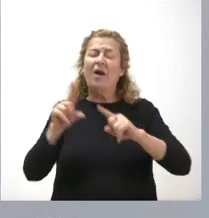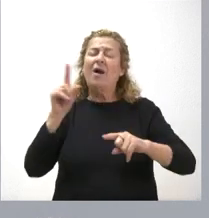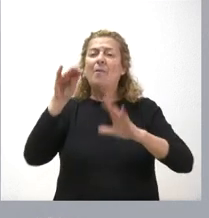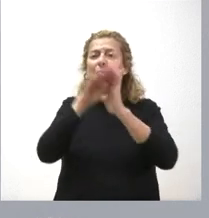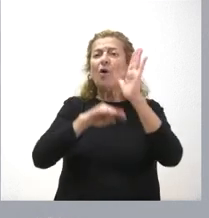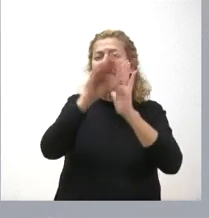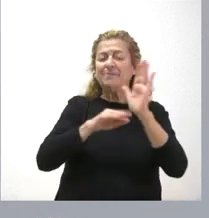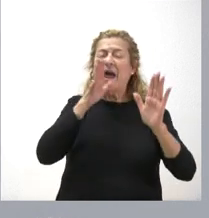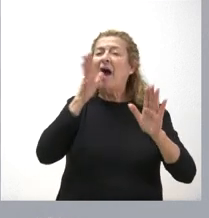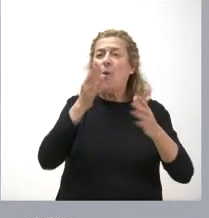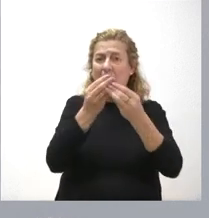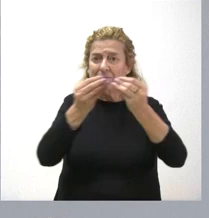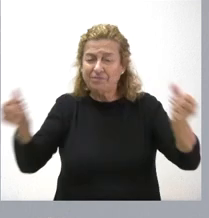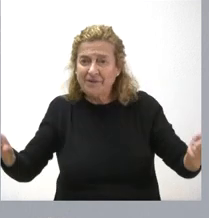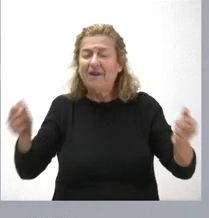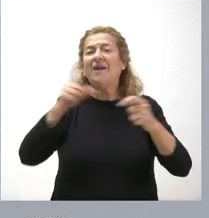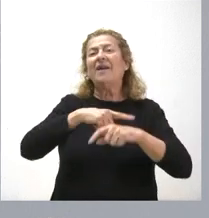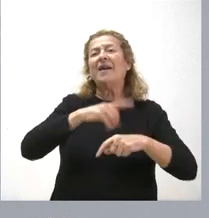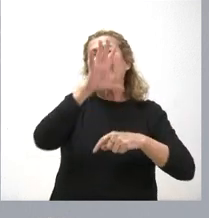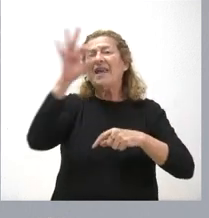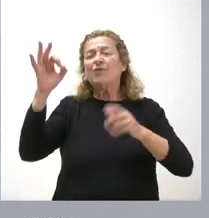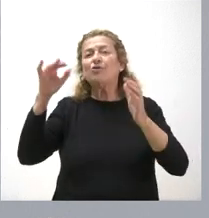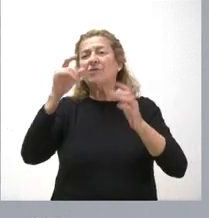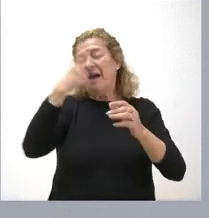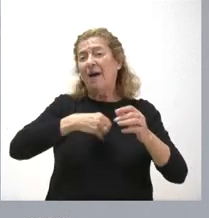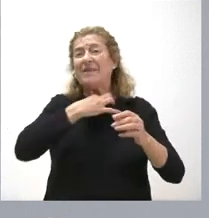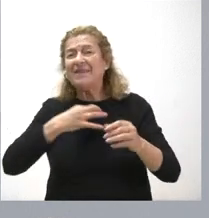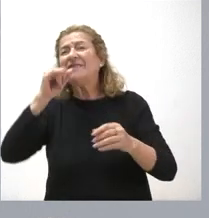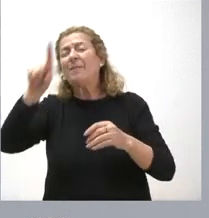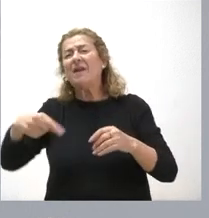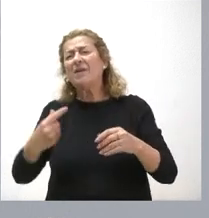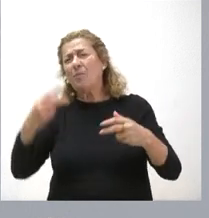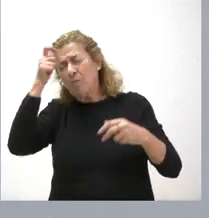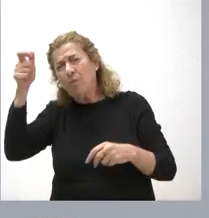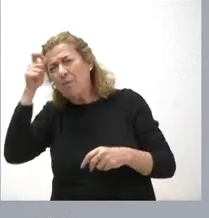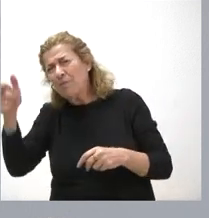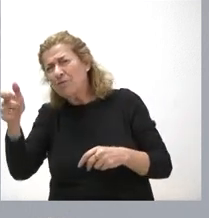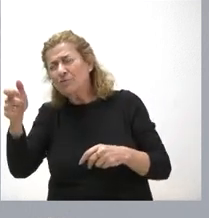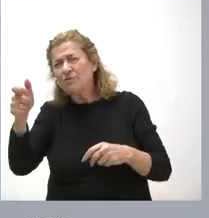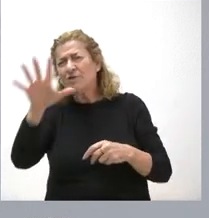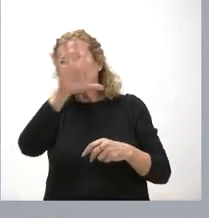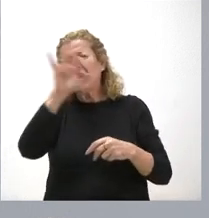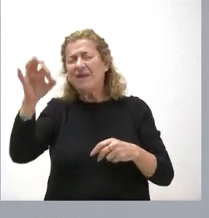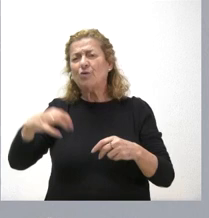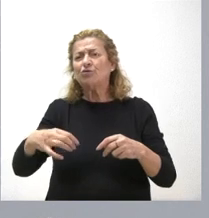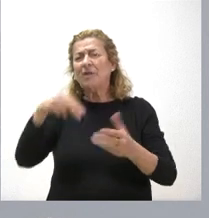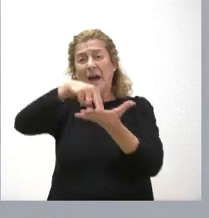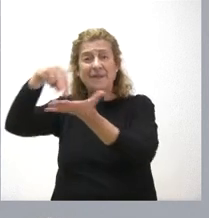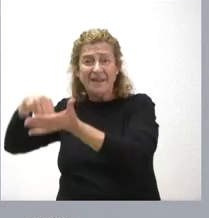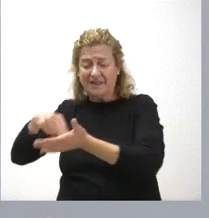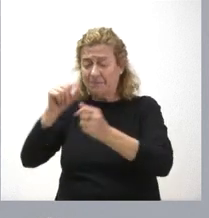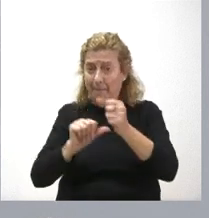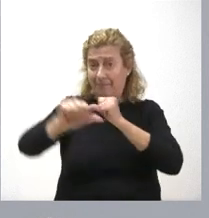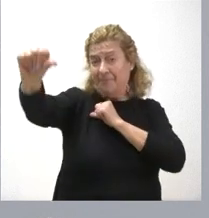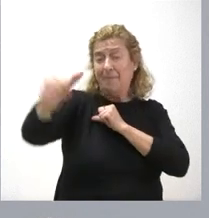500 a 2.000 habitantes equivalentes, así como en municipios de 500 habitantes equivalentes en adelante